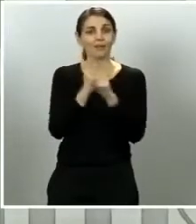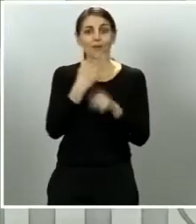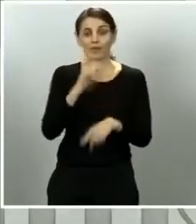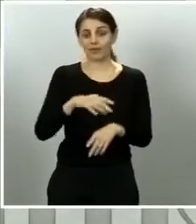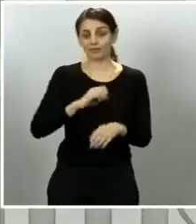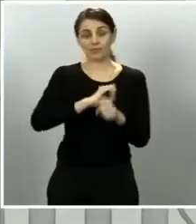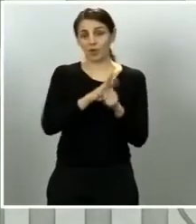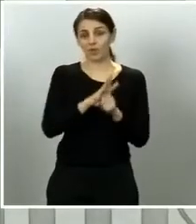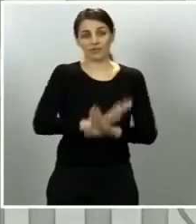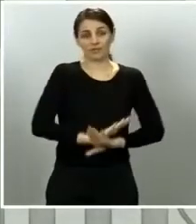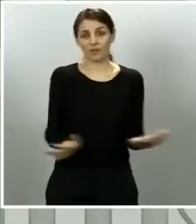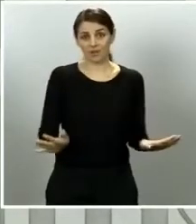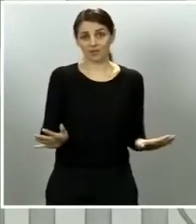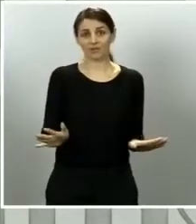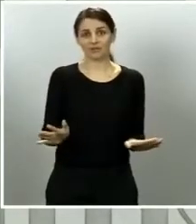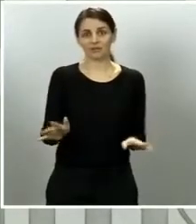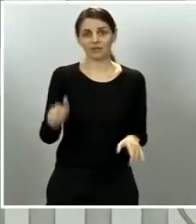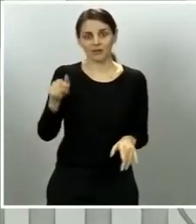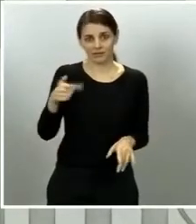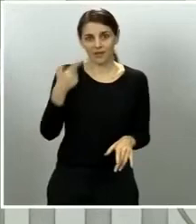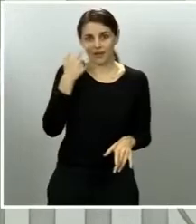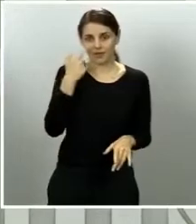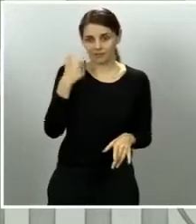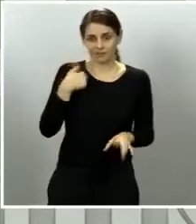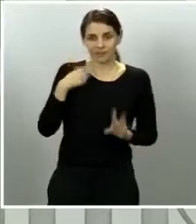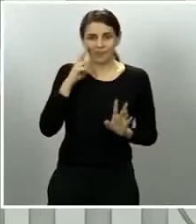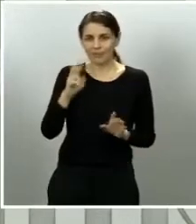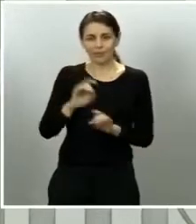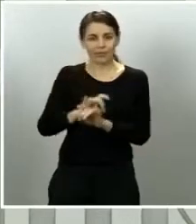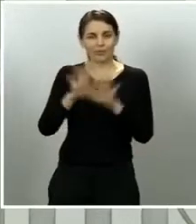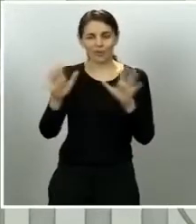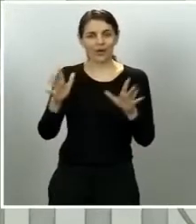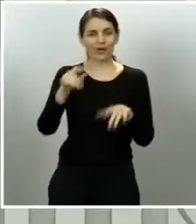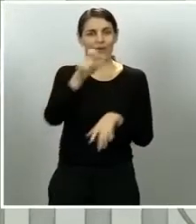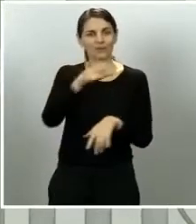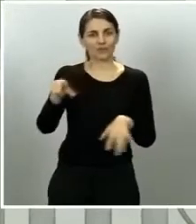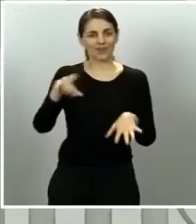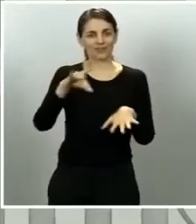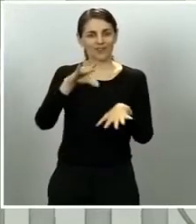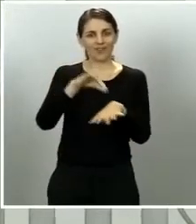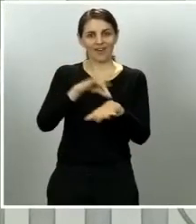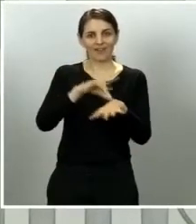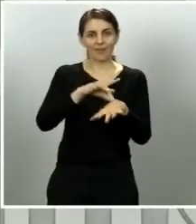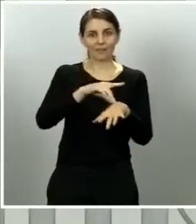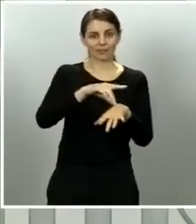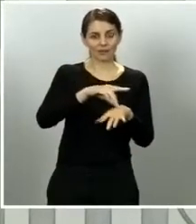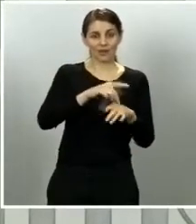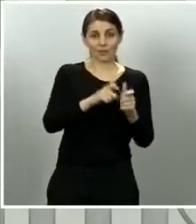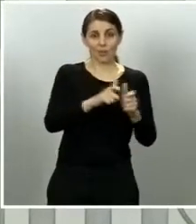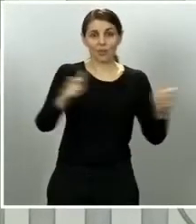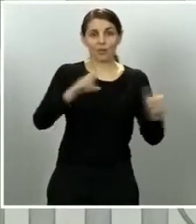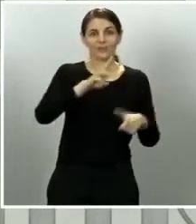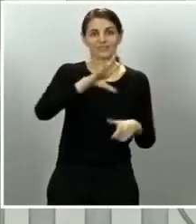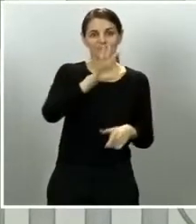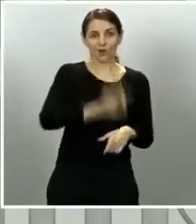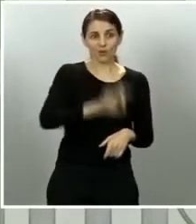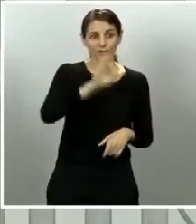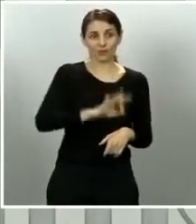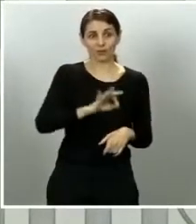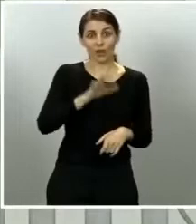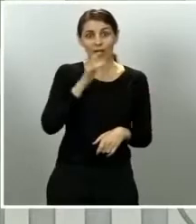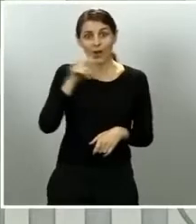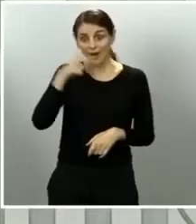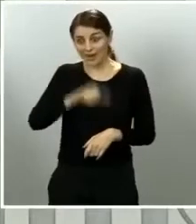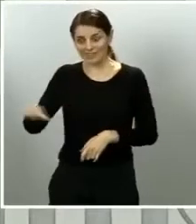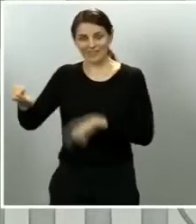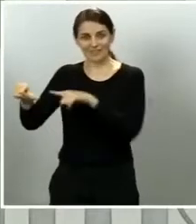ha ido bien del 35% de incremento de casos de nuevos contagiados al 1% que estamos consolidando esta semana y juntos saldremos